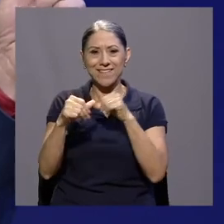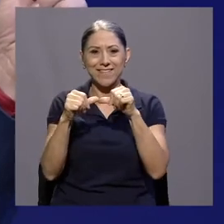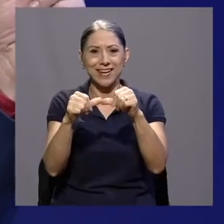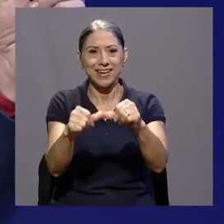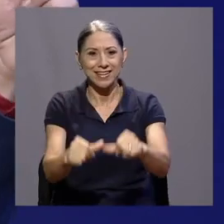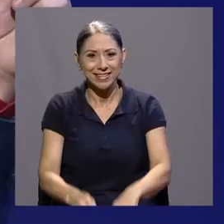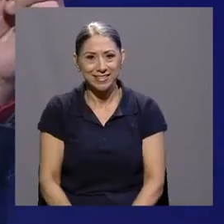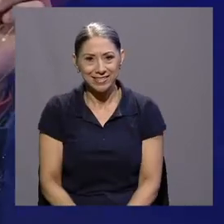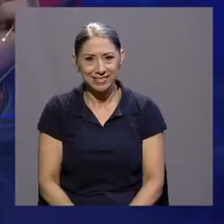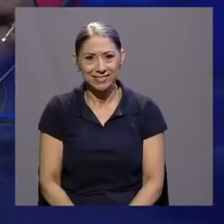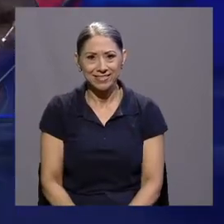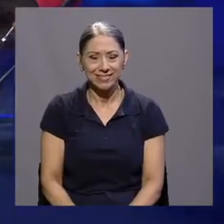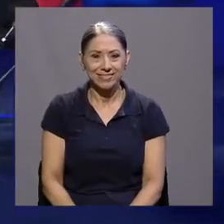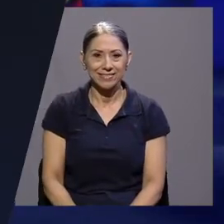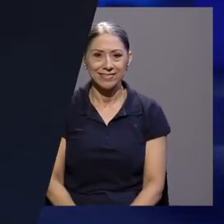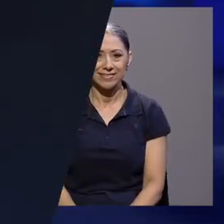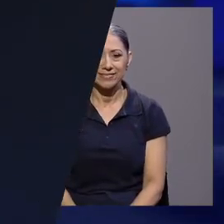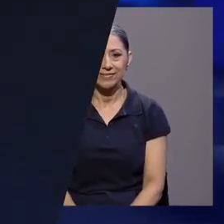casi volvemos.